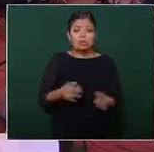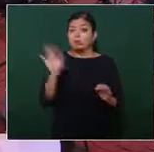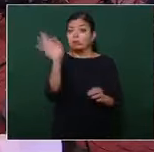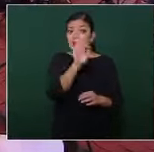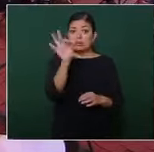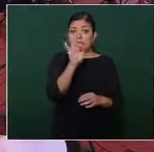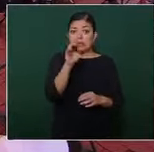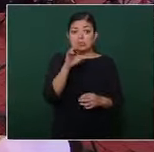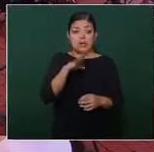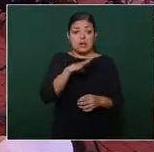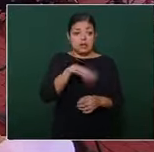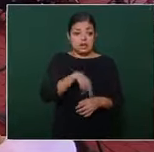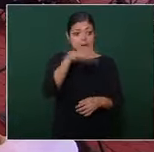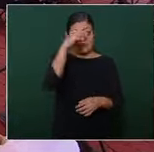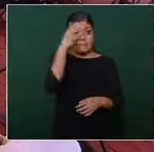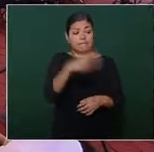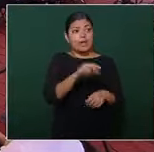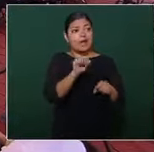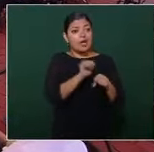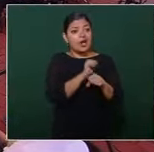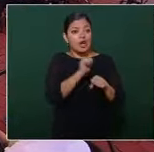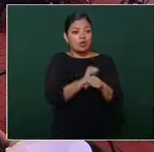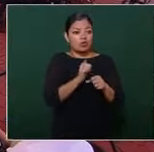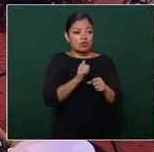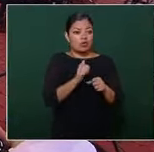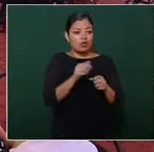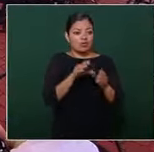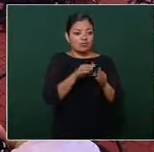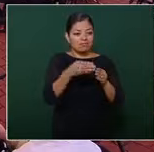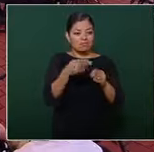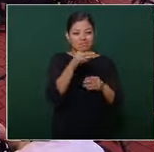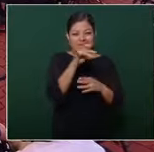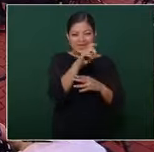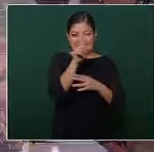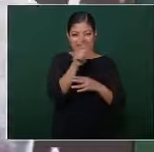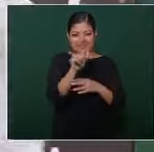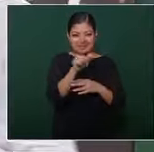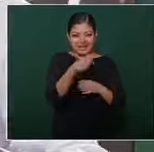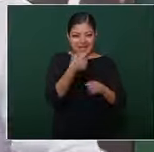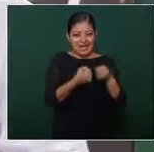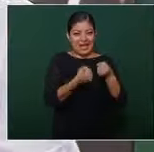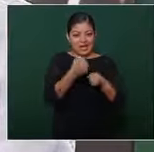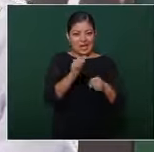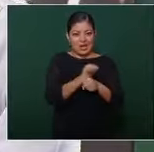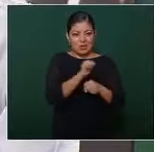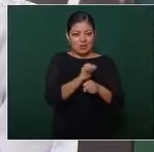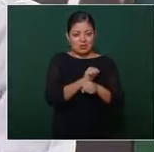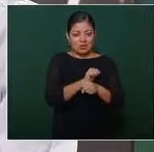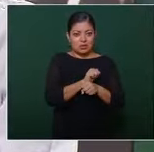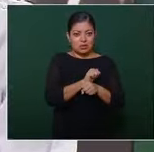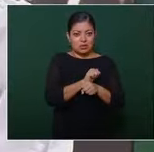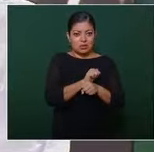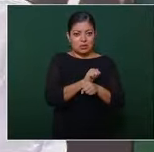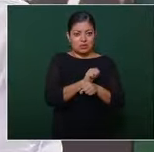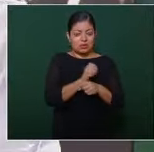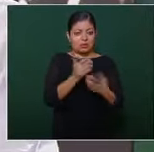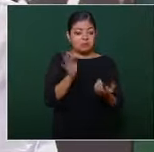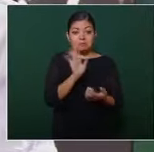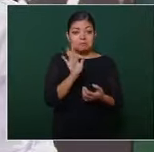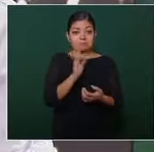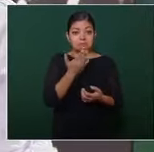automotrices en México de autopartes en México ¿saben cuánto